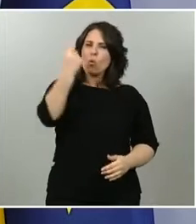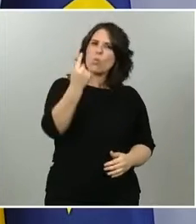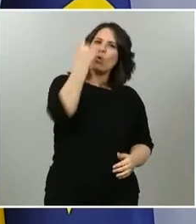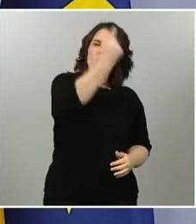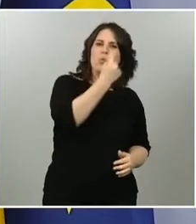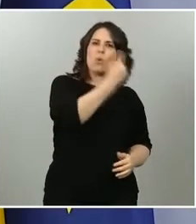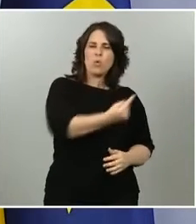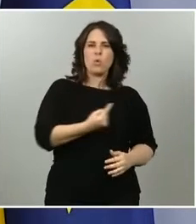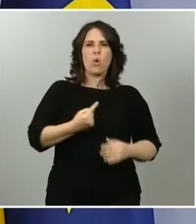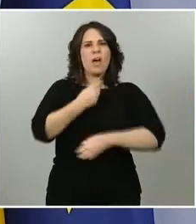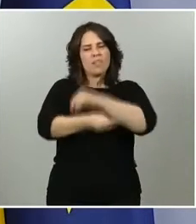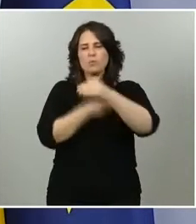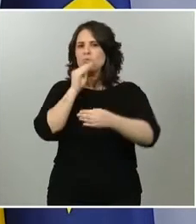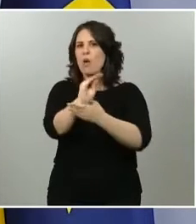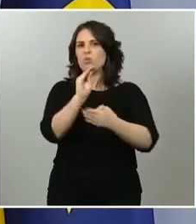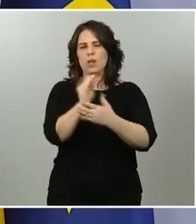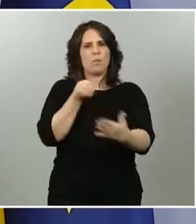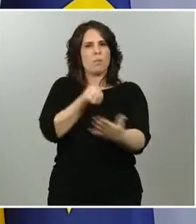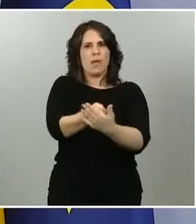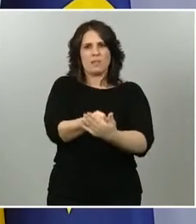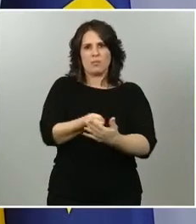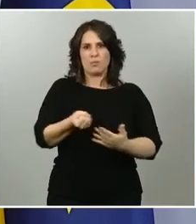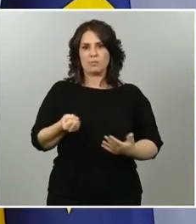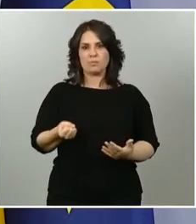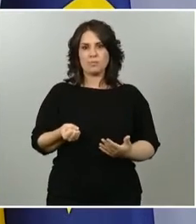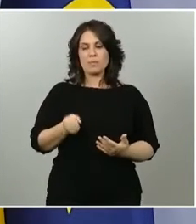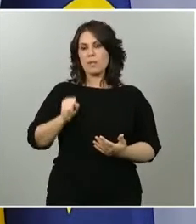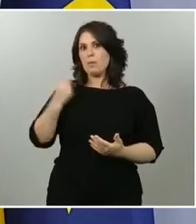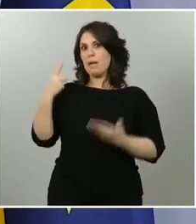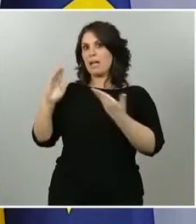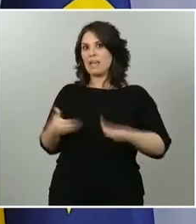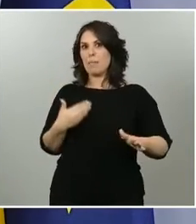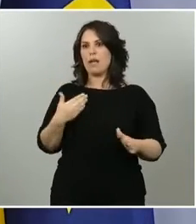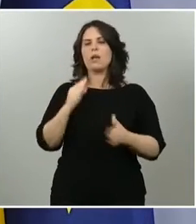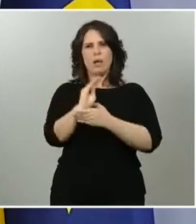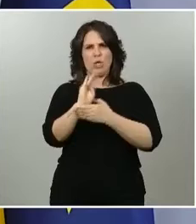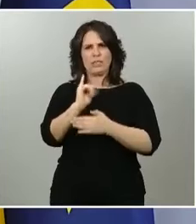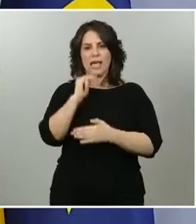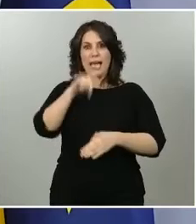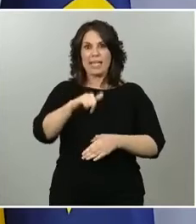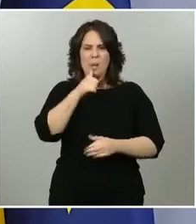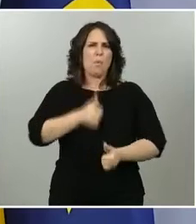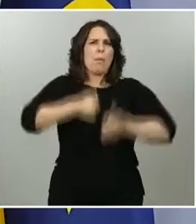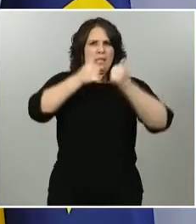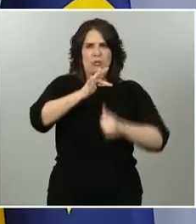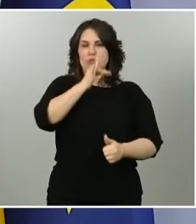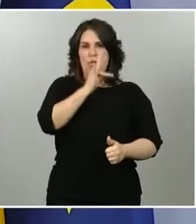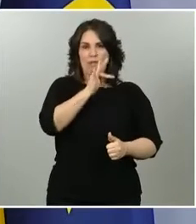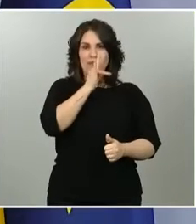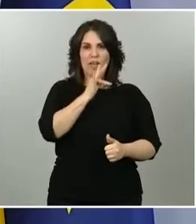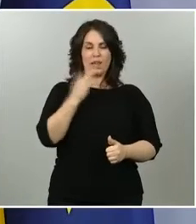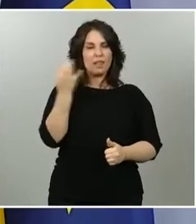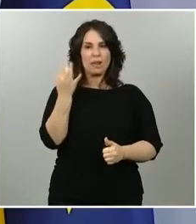gobernar aún más que la primera etapa, esta segunda etapa de desescalado. Y lo vamos a hacer, además, basándonos en el